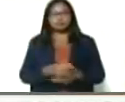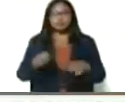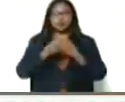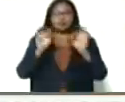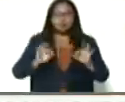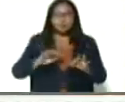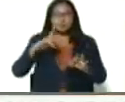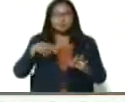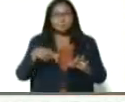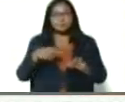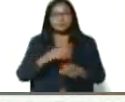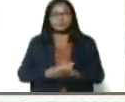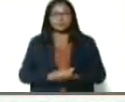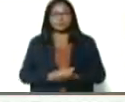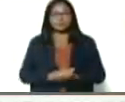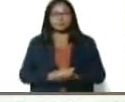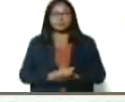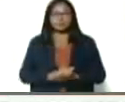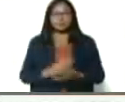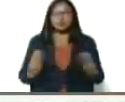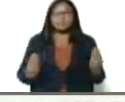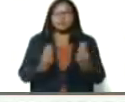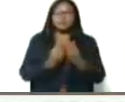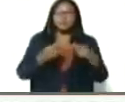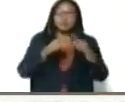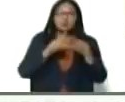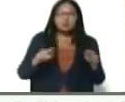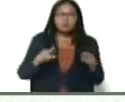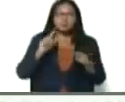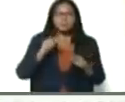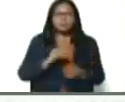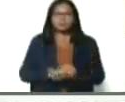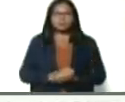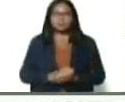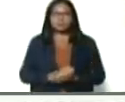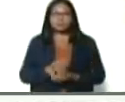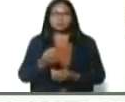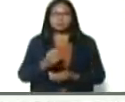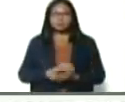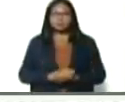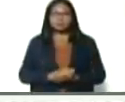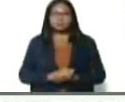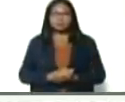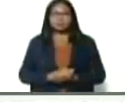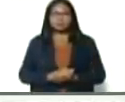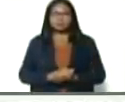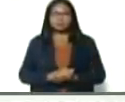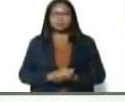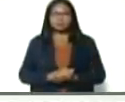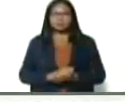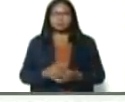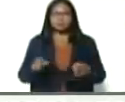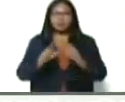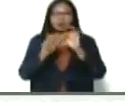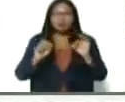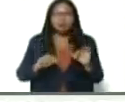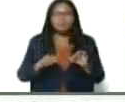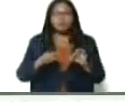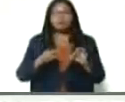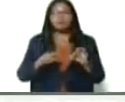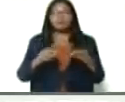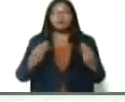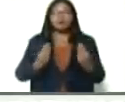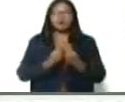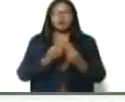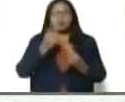Onofrio Cavallo, en compañía, de Rubén Cortés, presidente, de Pedro Camejo, en compañía, de nuestro general,